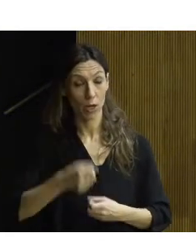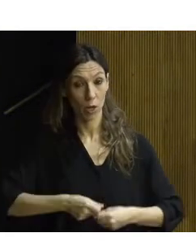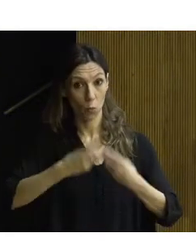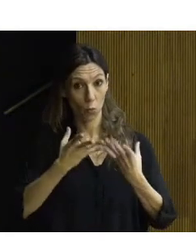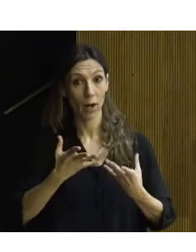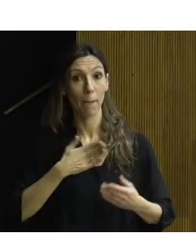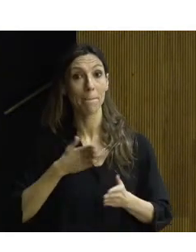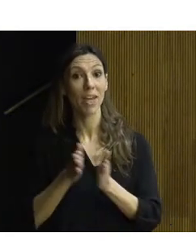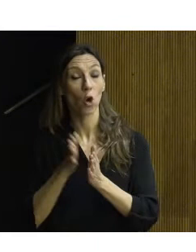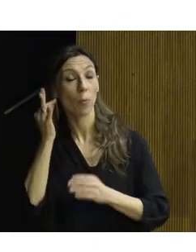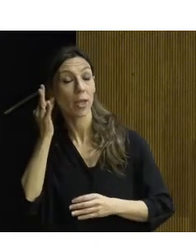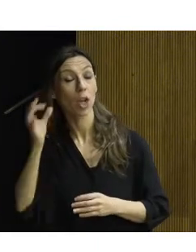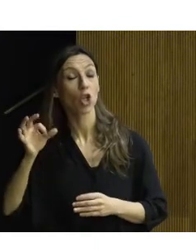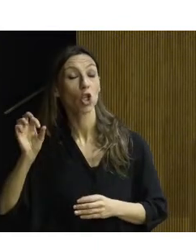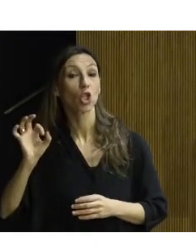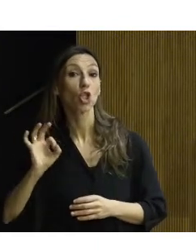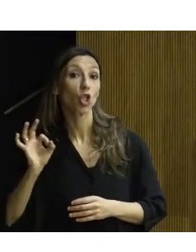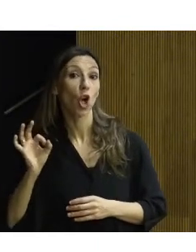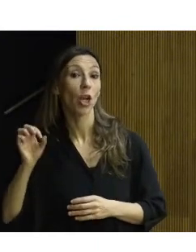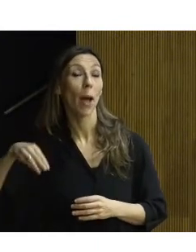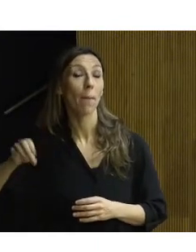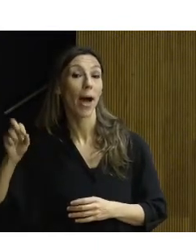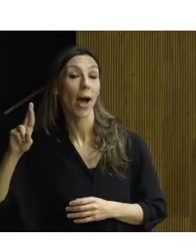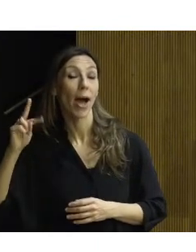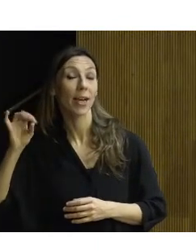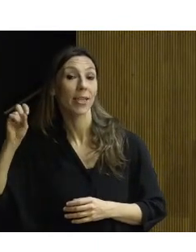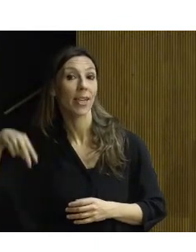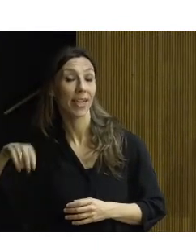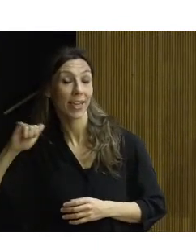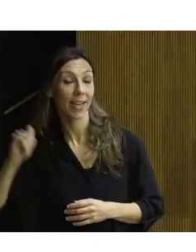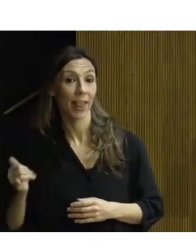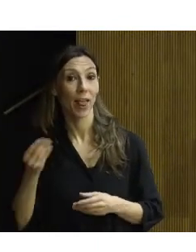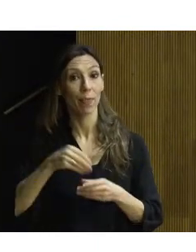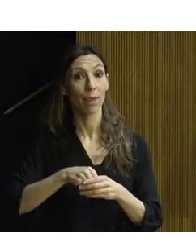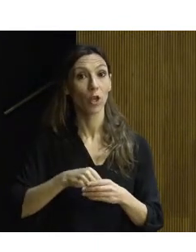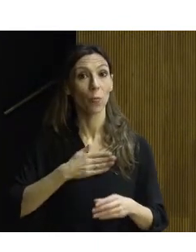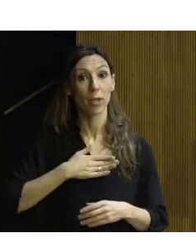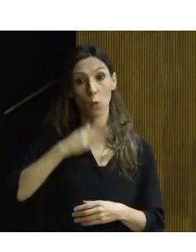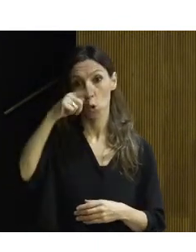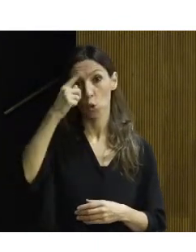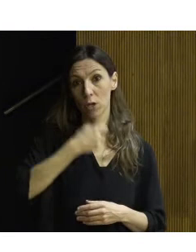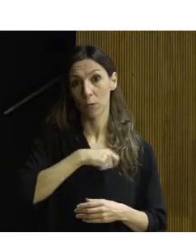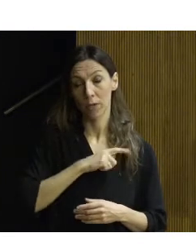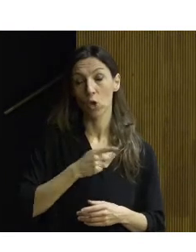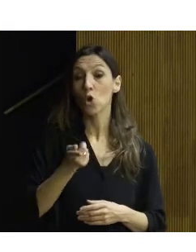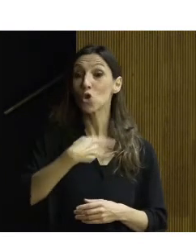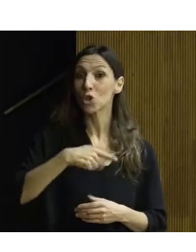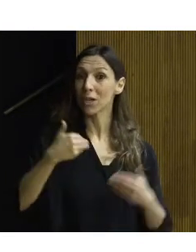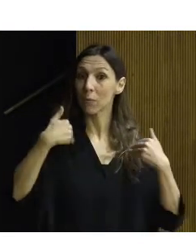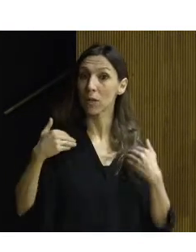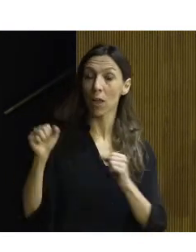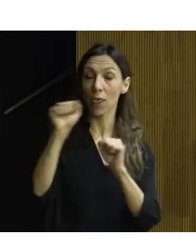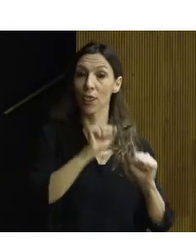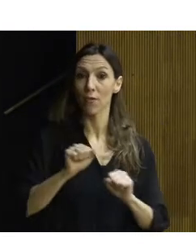compañera Sonia Martínez Merino, las únicas que, en nombre del Instituto del Patrimonio Cultural de España, nos ocupábamos de defender el patrimonio cultural,